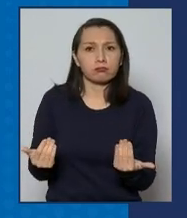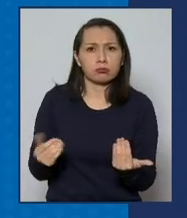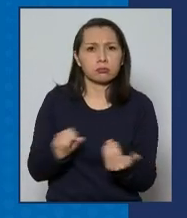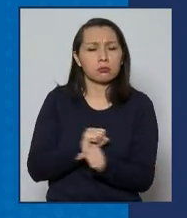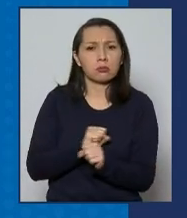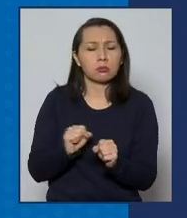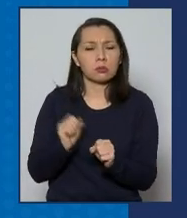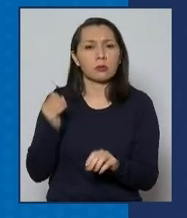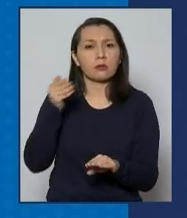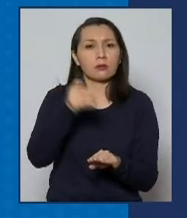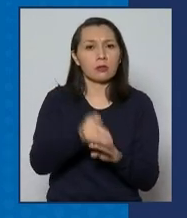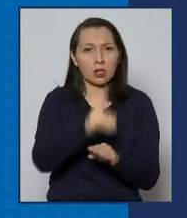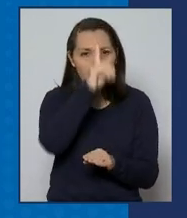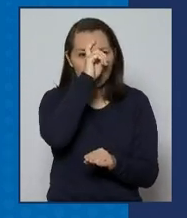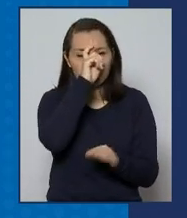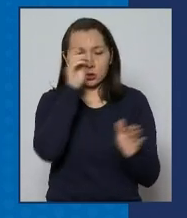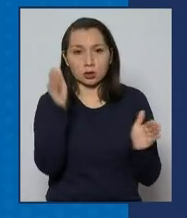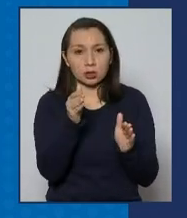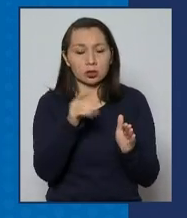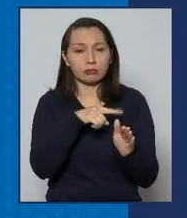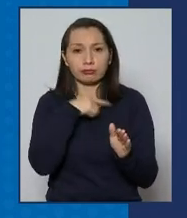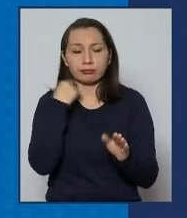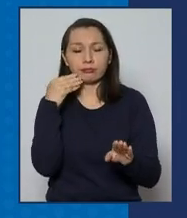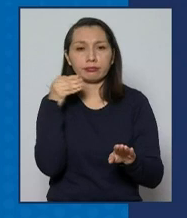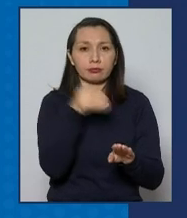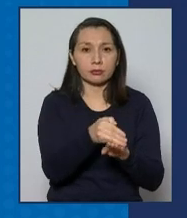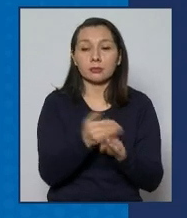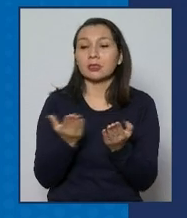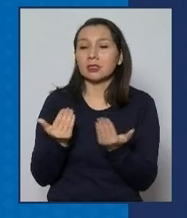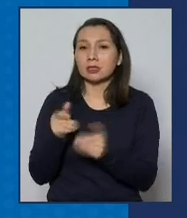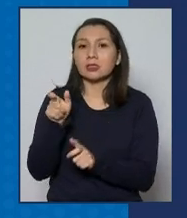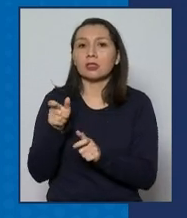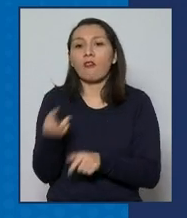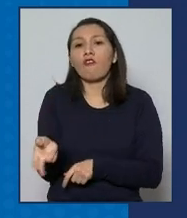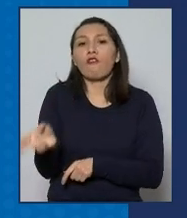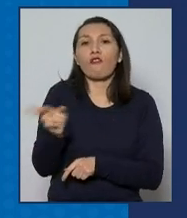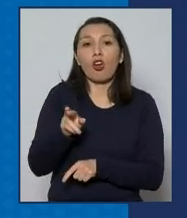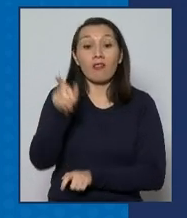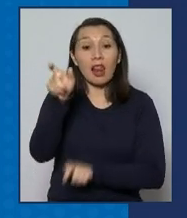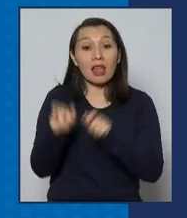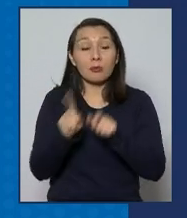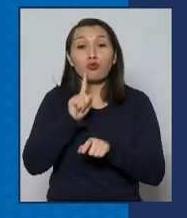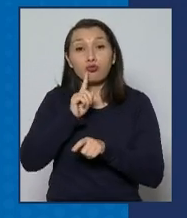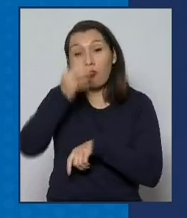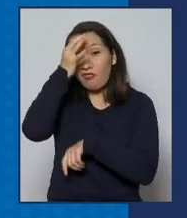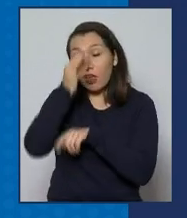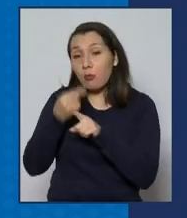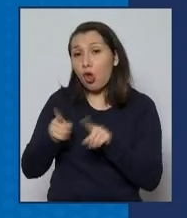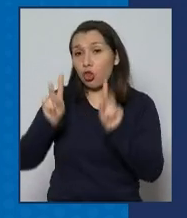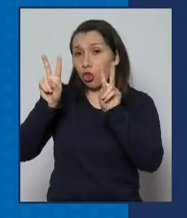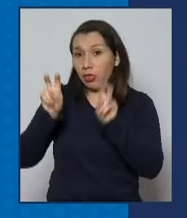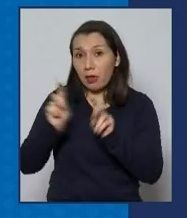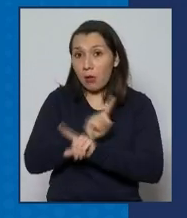a nivel de la atención primaria de salud. Necesitamos retomar la